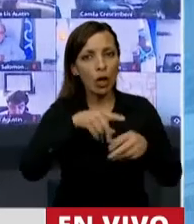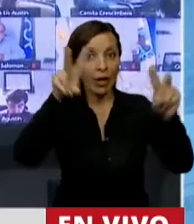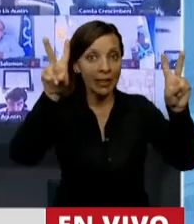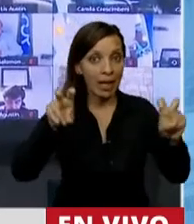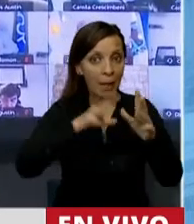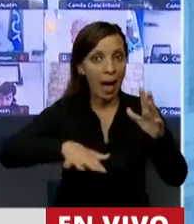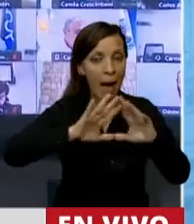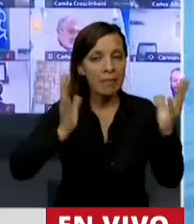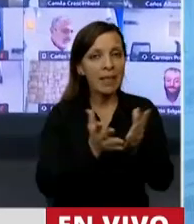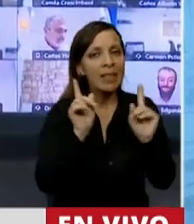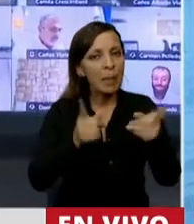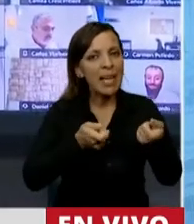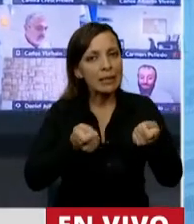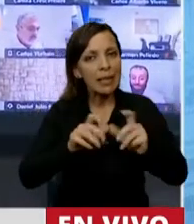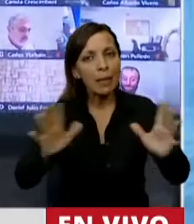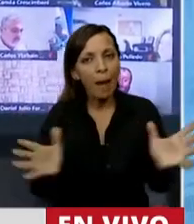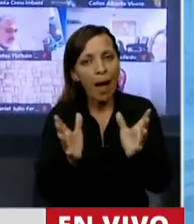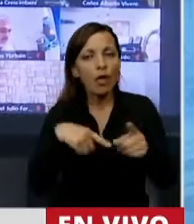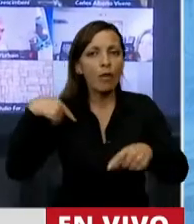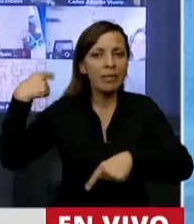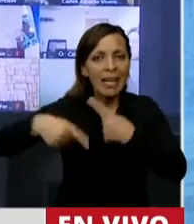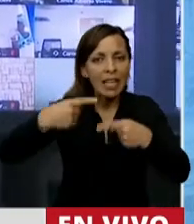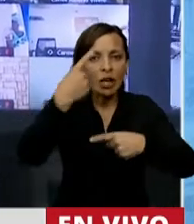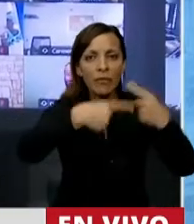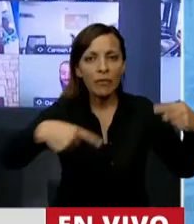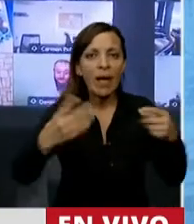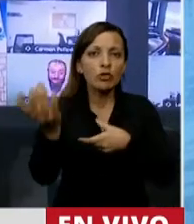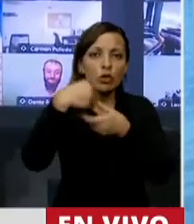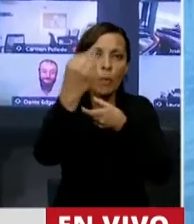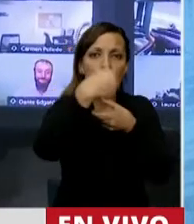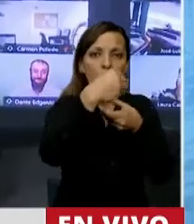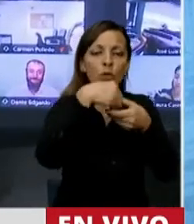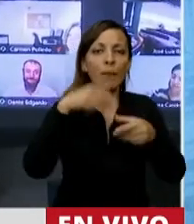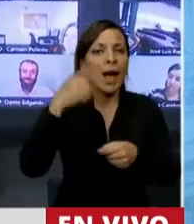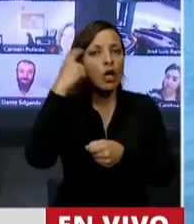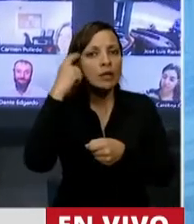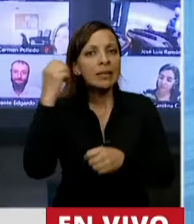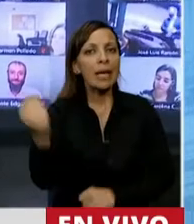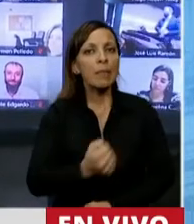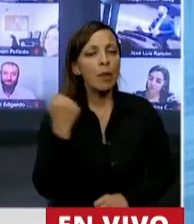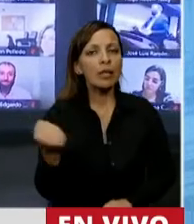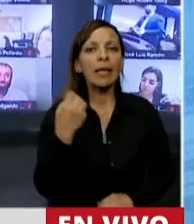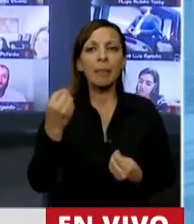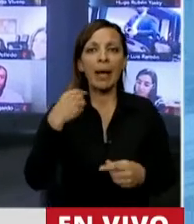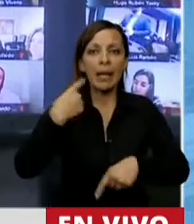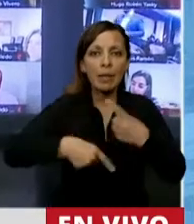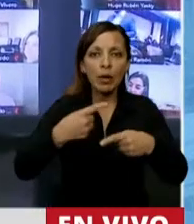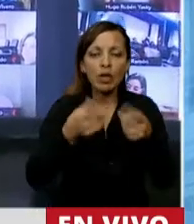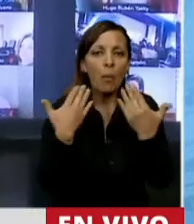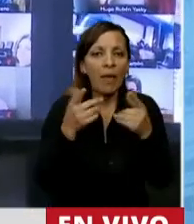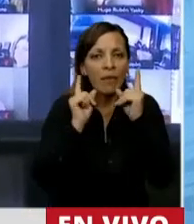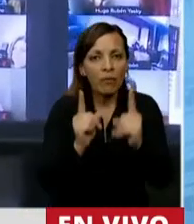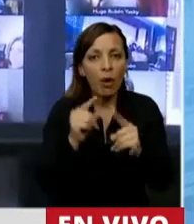y también incentivando a que muchas otras generaciones también se sumen a esta conciencia necesaria para que nuestro progreso sea sostenido en el tiempo.